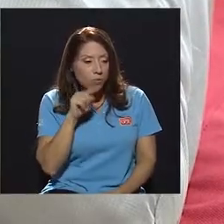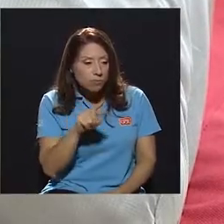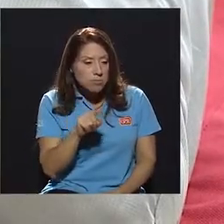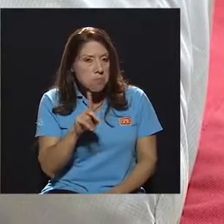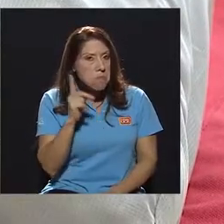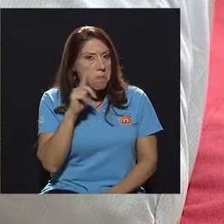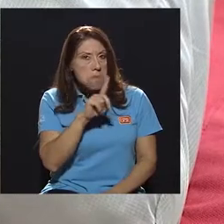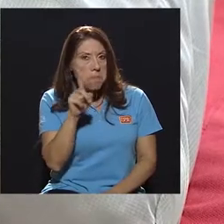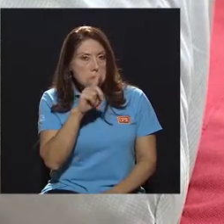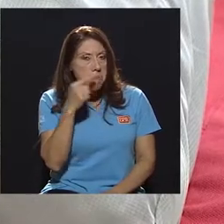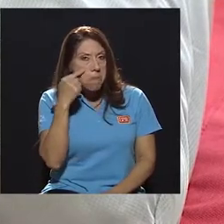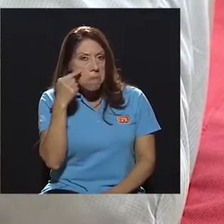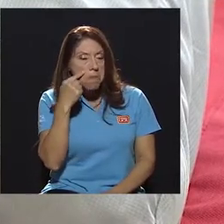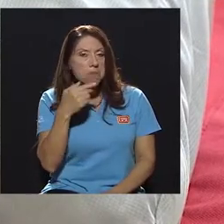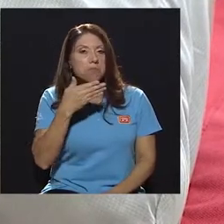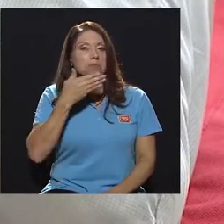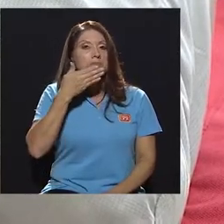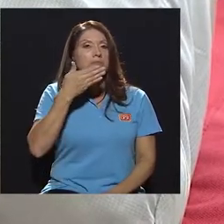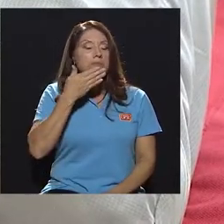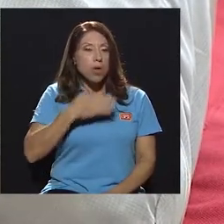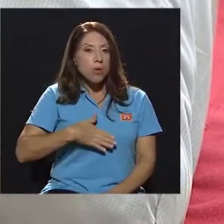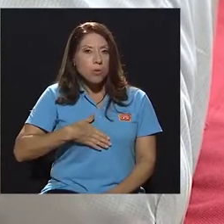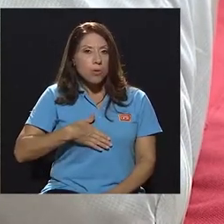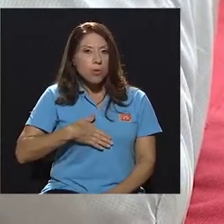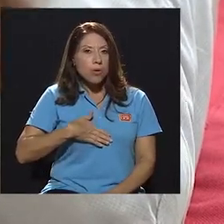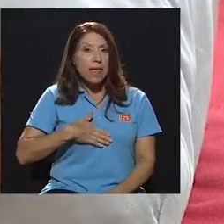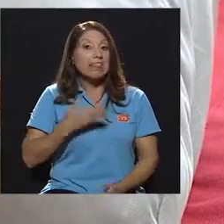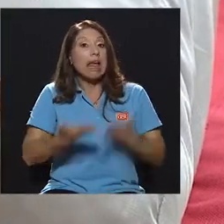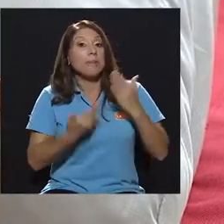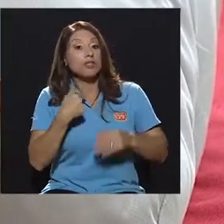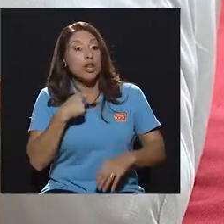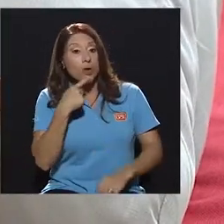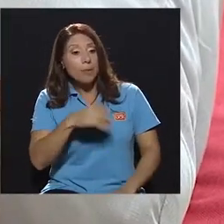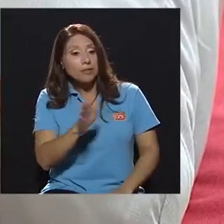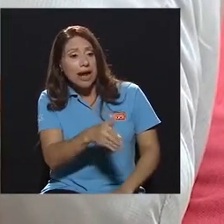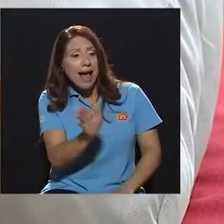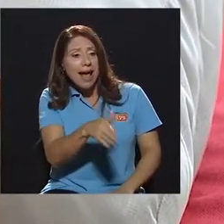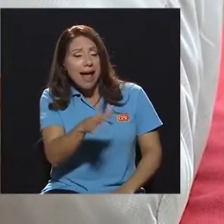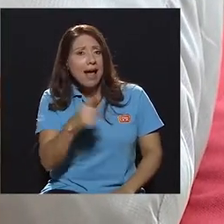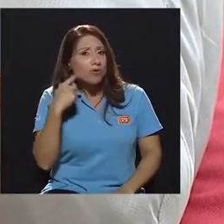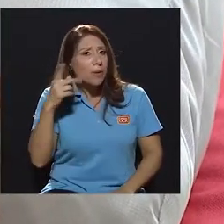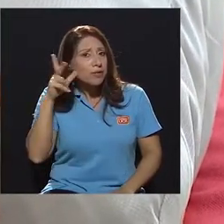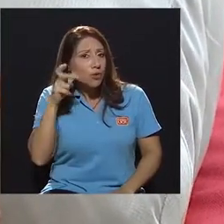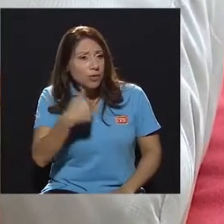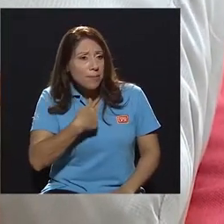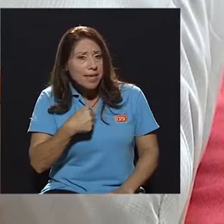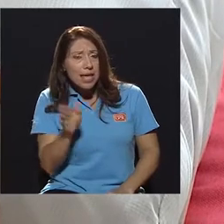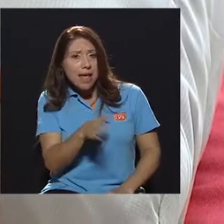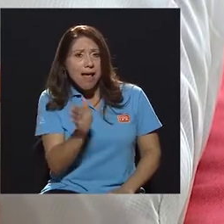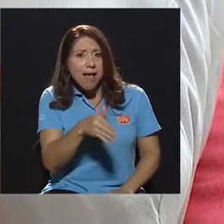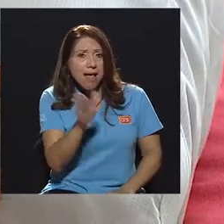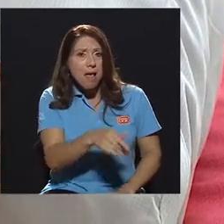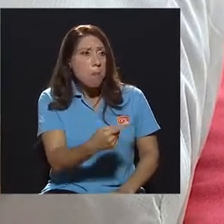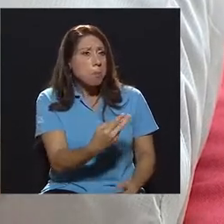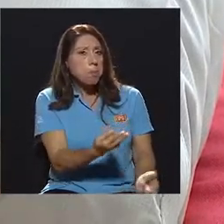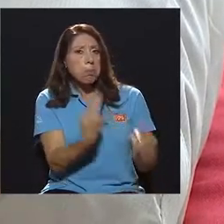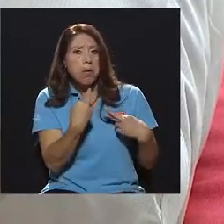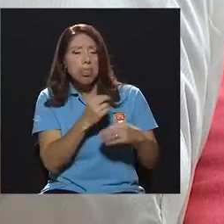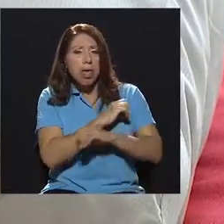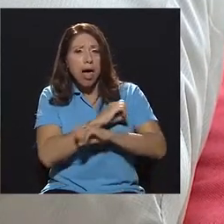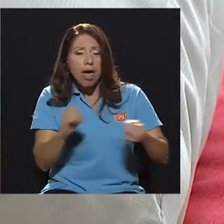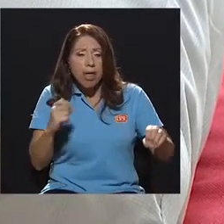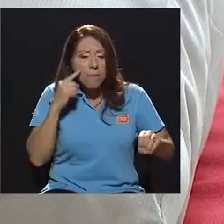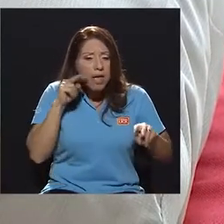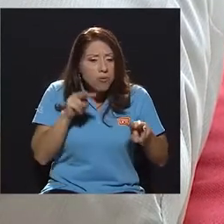no hay signos de respiración la persona de hecho hasta pudo palmotearla oiga me escucha me escucha no me responde